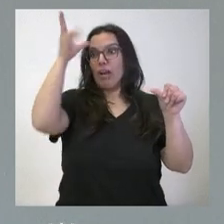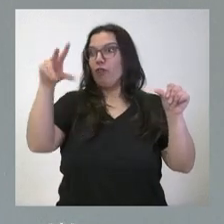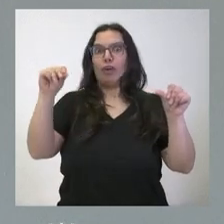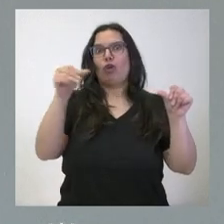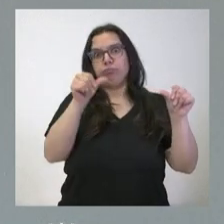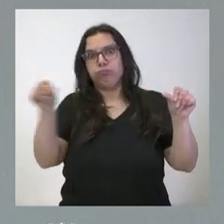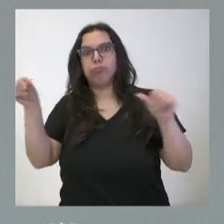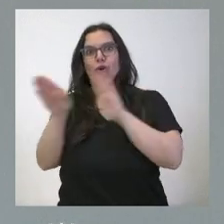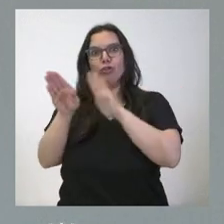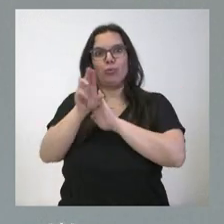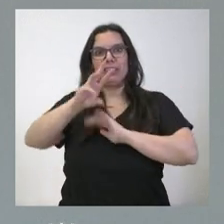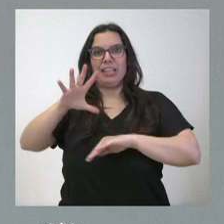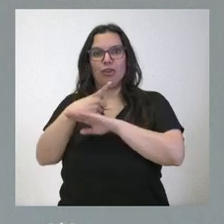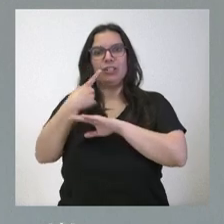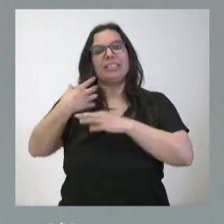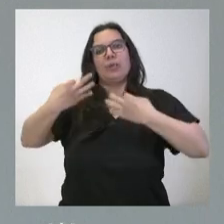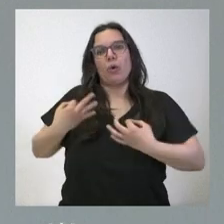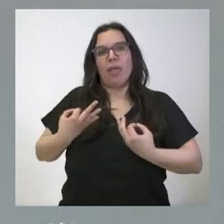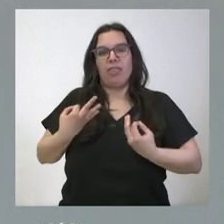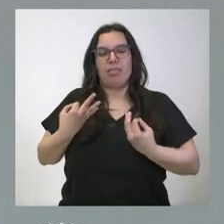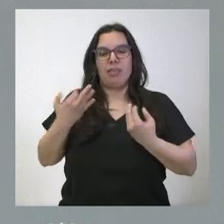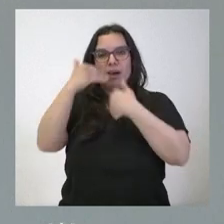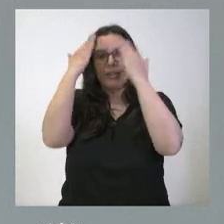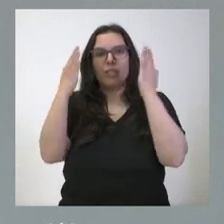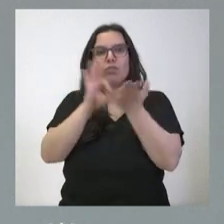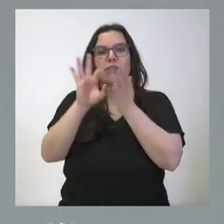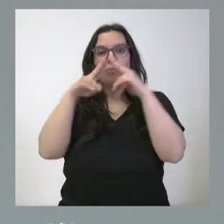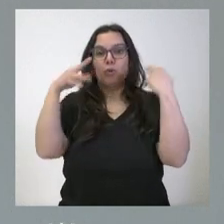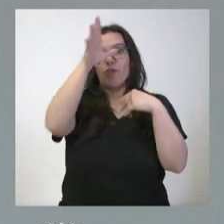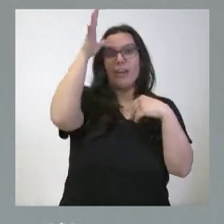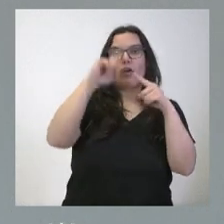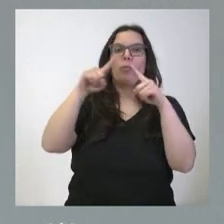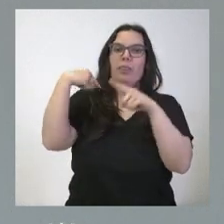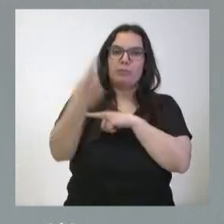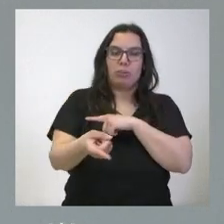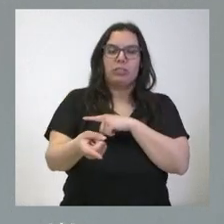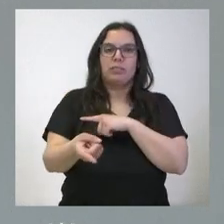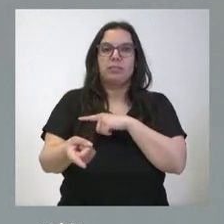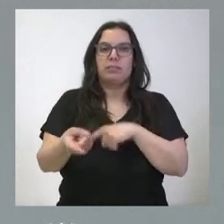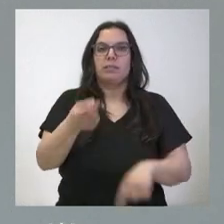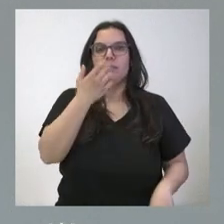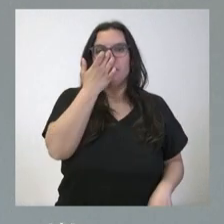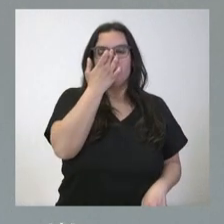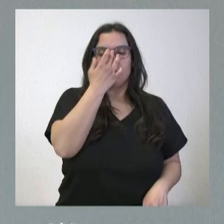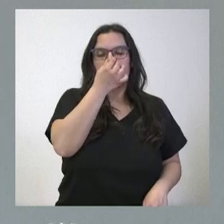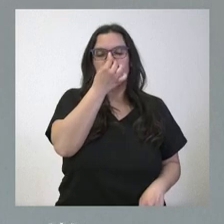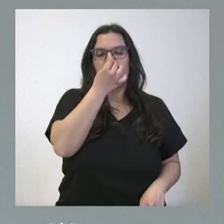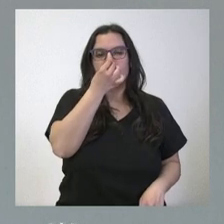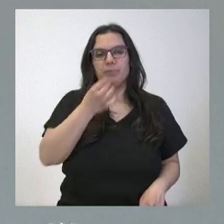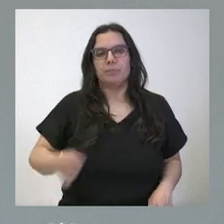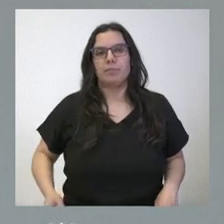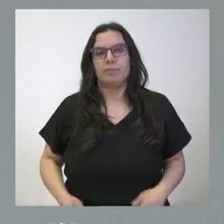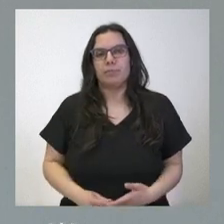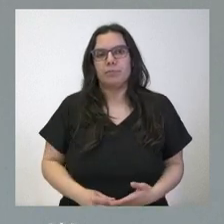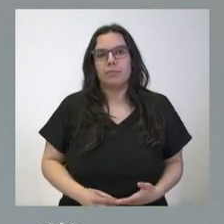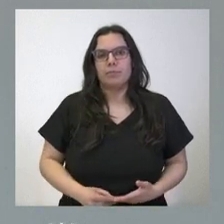tanto tendremos que asegurar esa garantía de servicios públicos no solo en verano sino después del momento de la pérdida anterior de esa